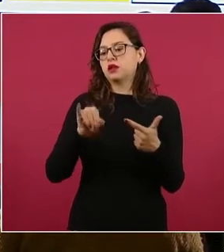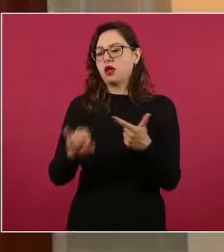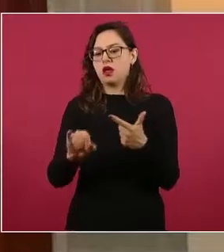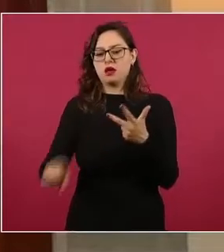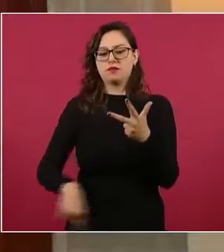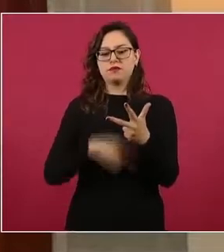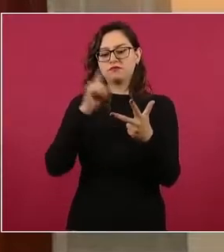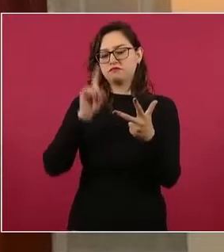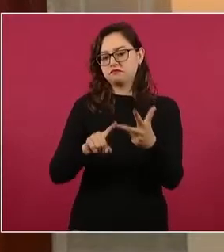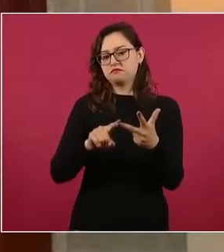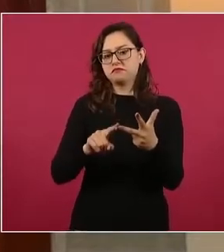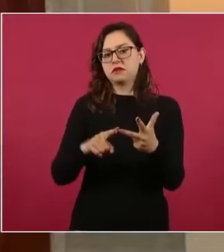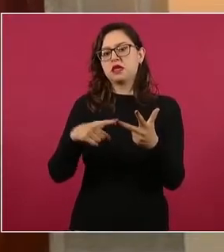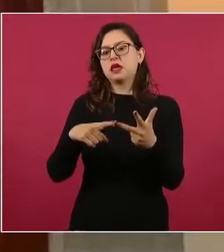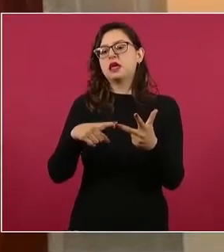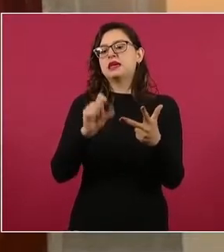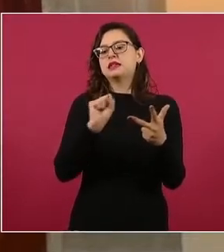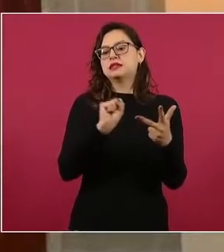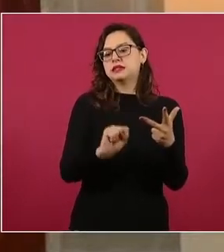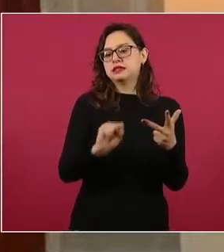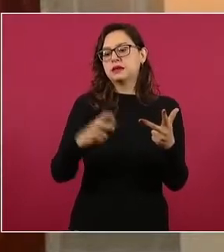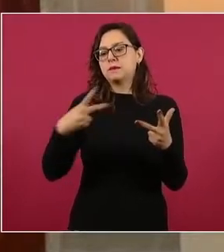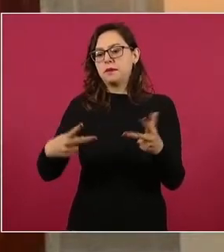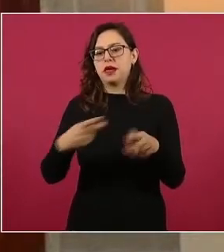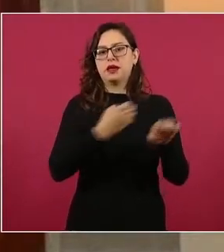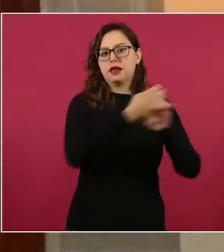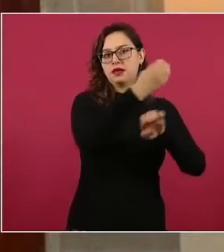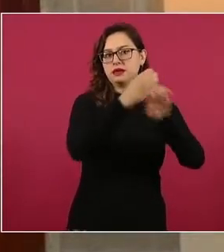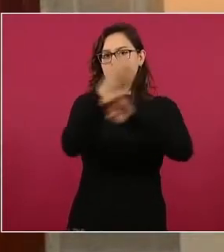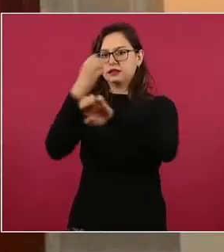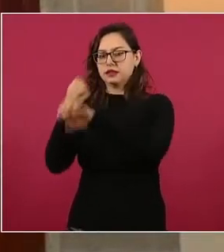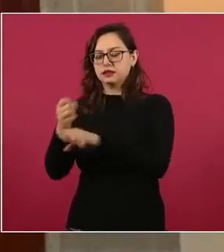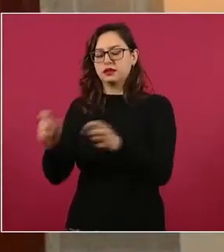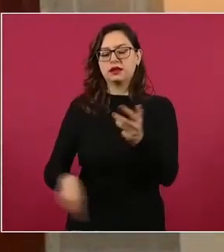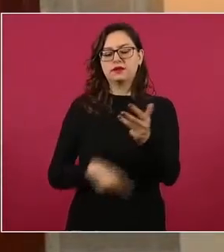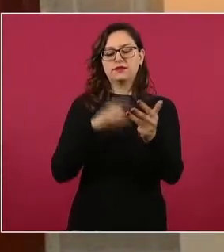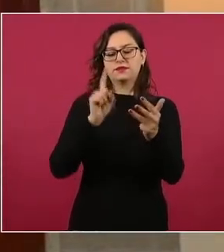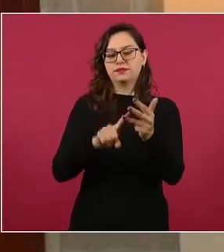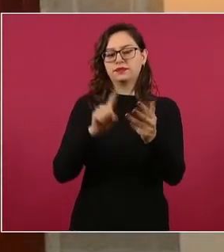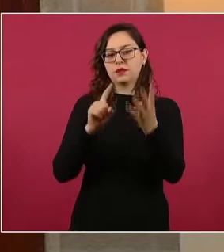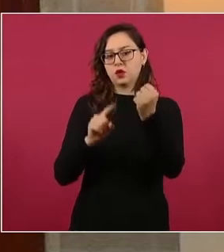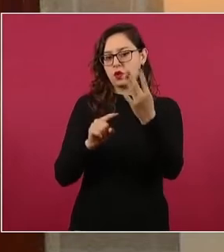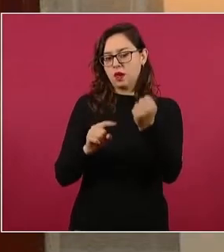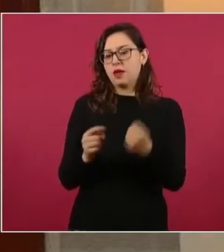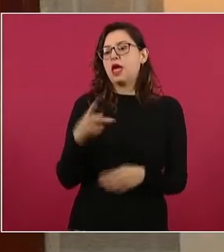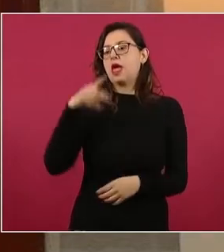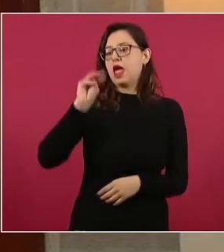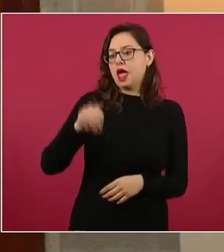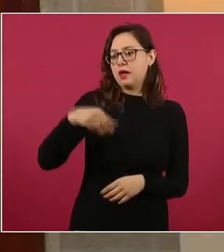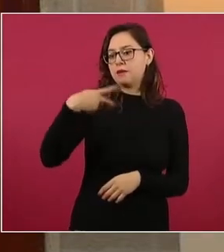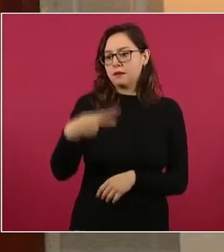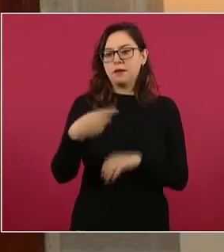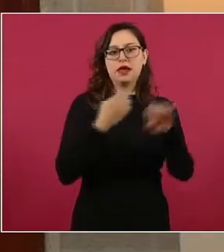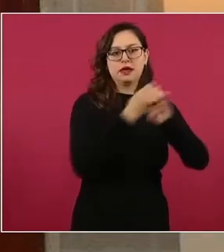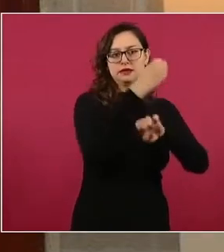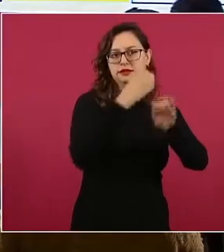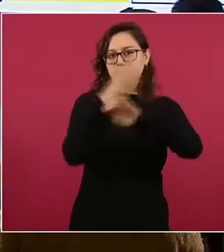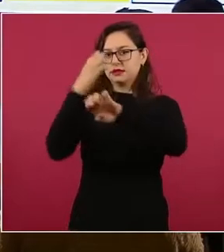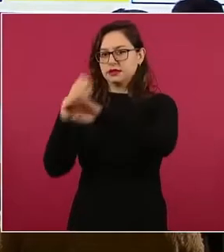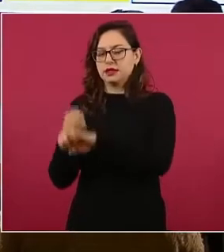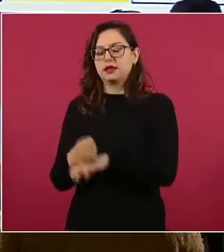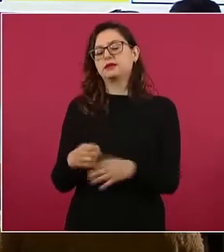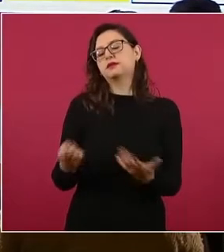Secretarías de Seguridad Locales, las Fiscalías Locales y la Fiscalía General de la República.